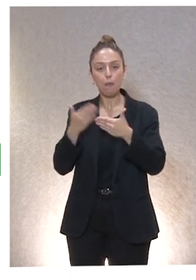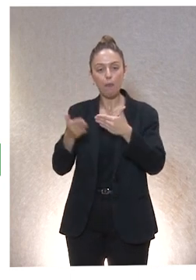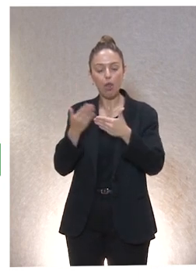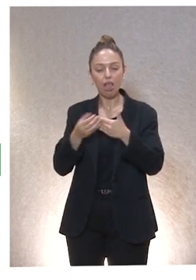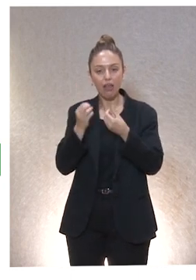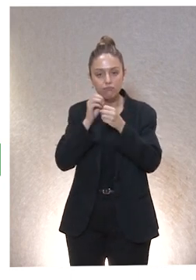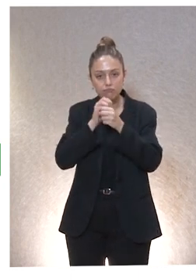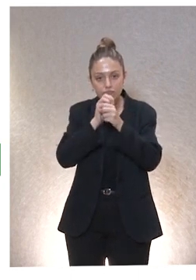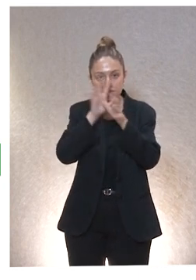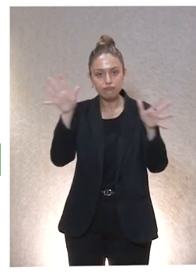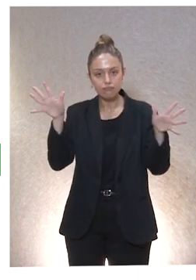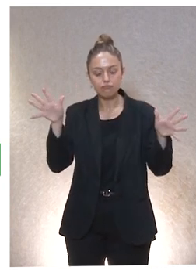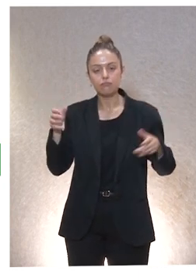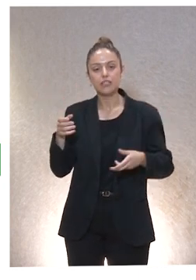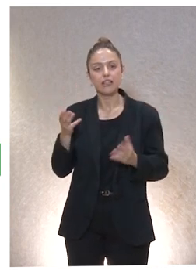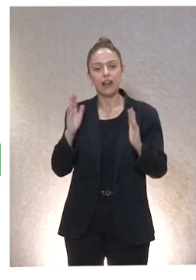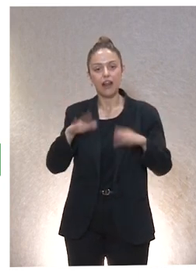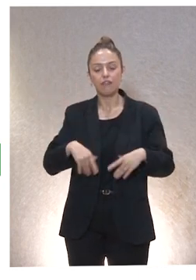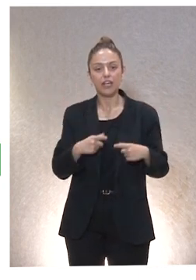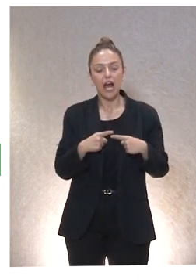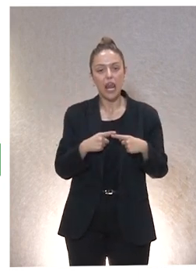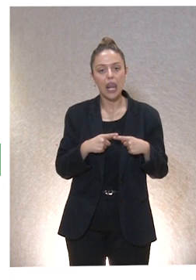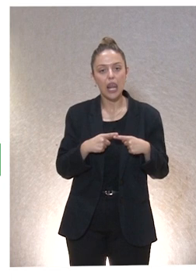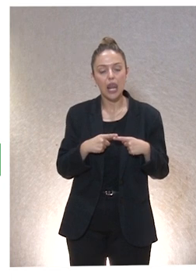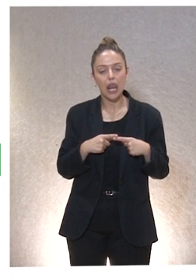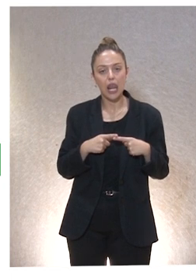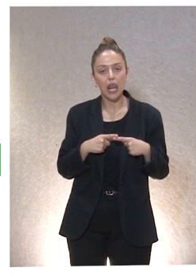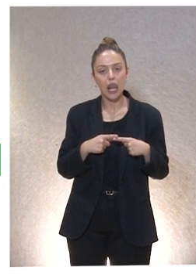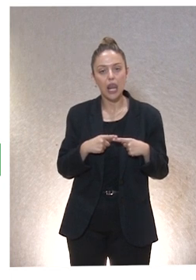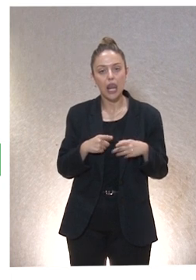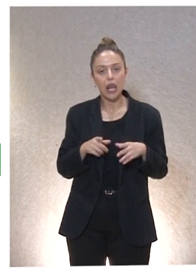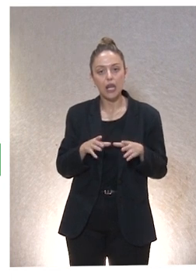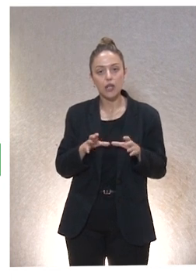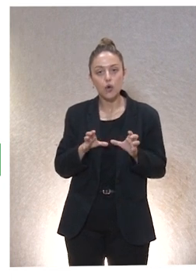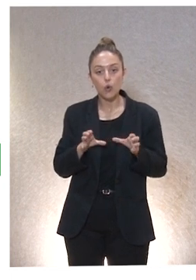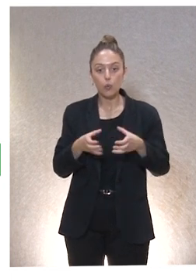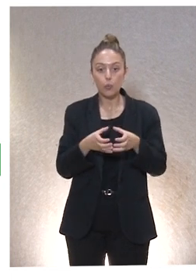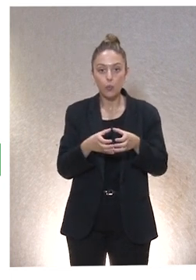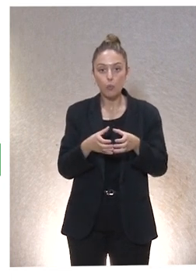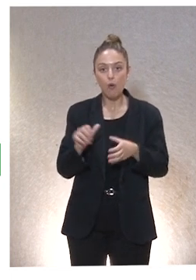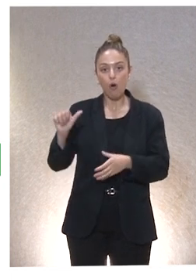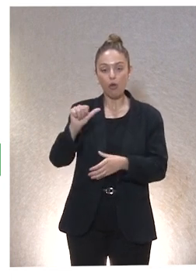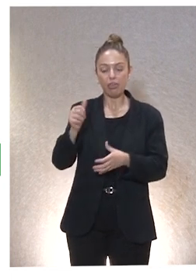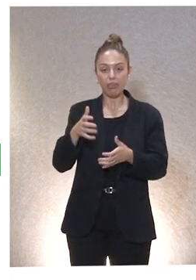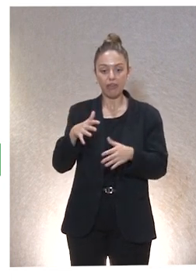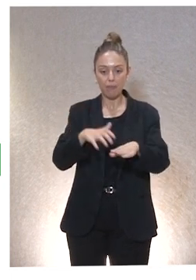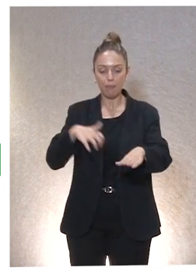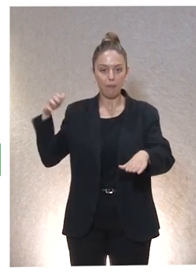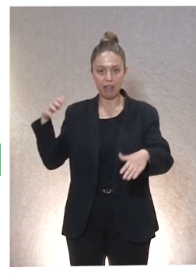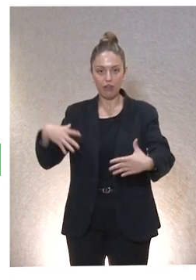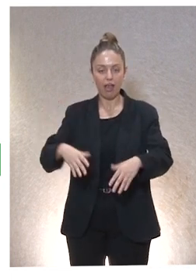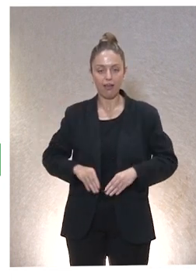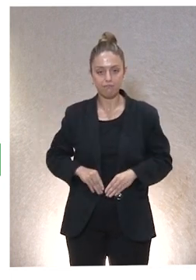expandiendo y al final se ha hecho compartido por el grupo, en el contexto occidental, por la mayoría. Y entonces